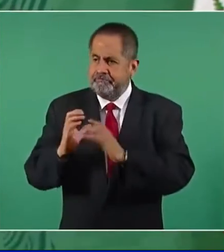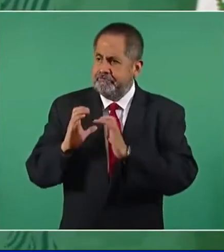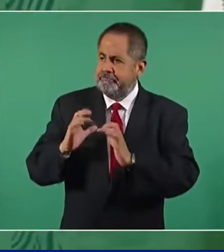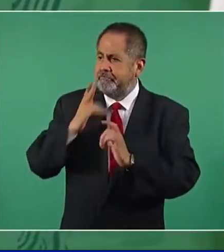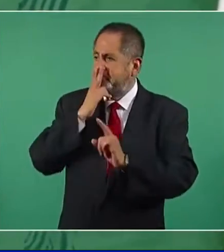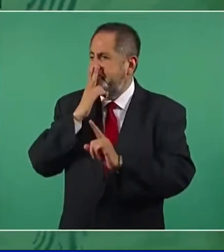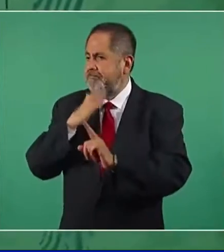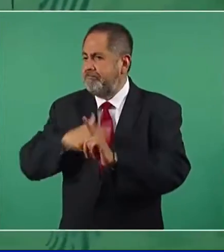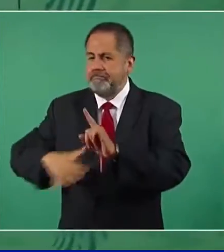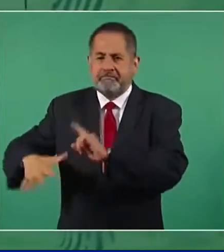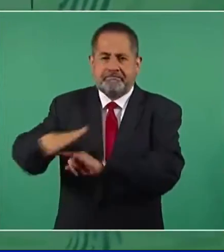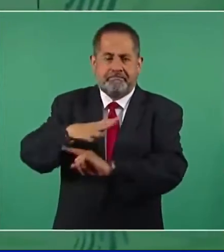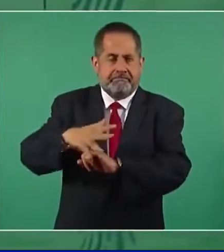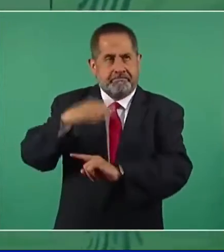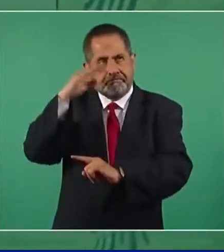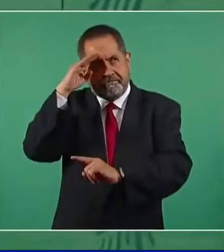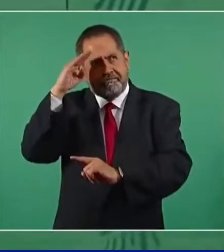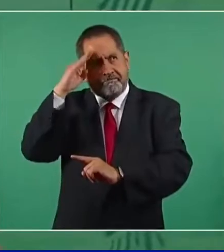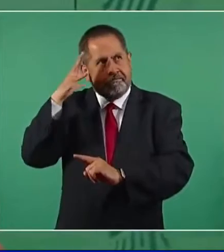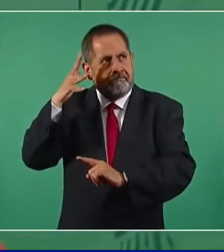sin pensar en el futuro,